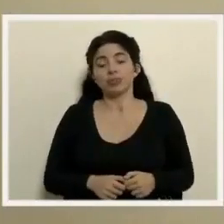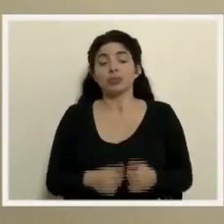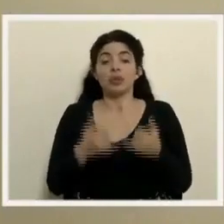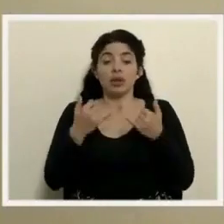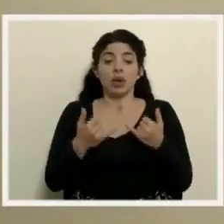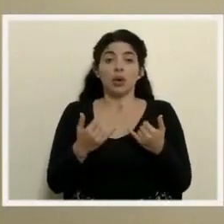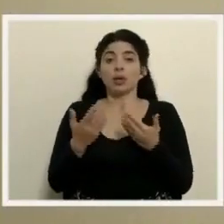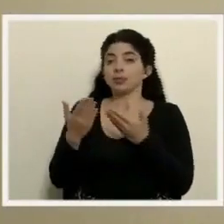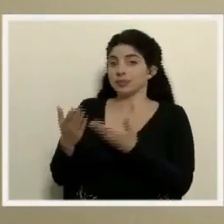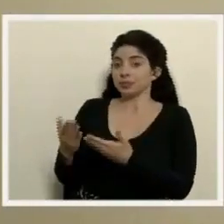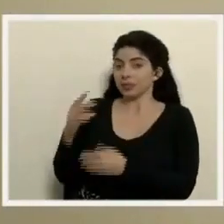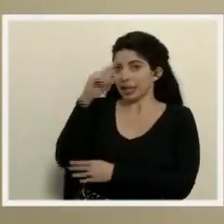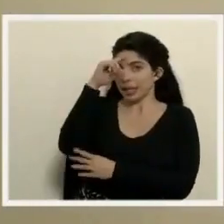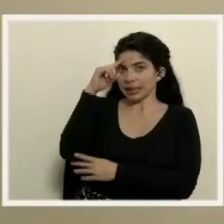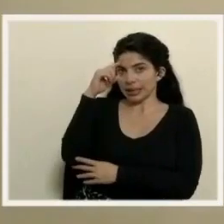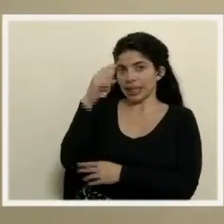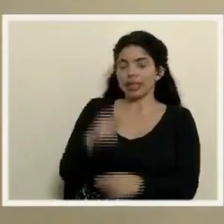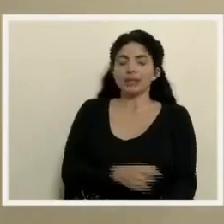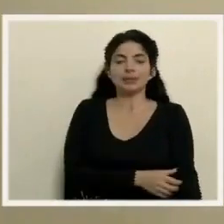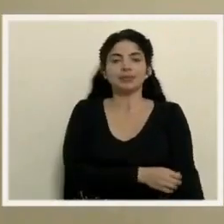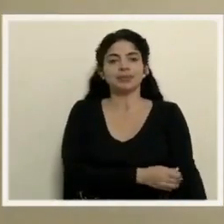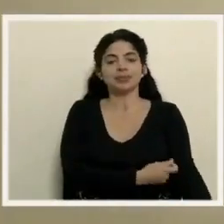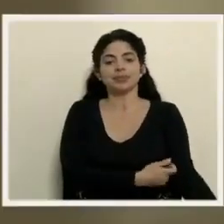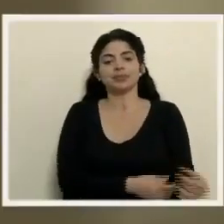Despechamos a don Alexander Solís.